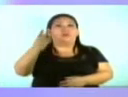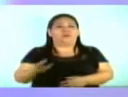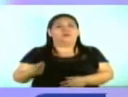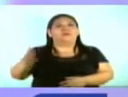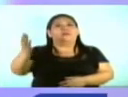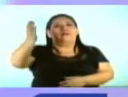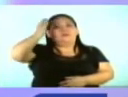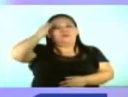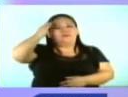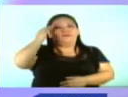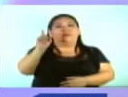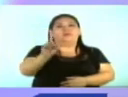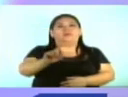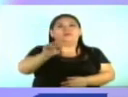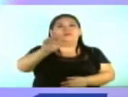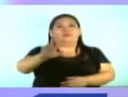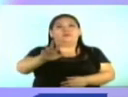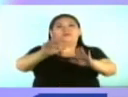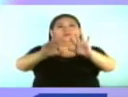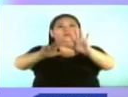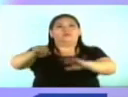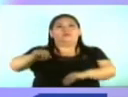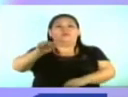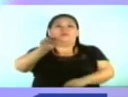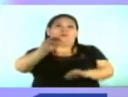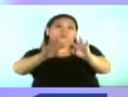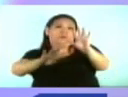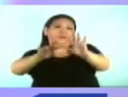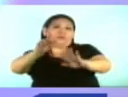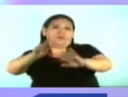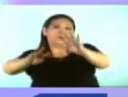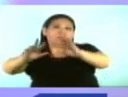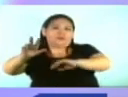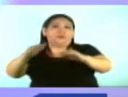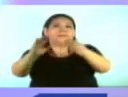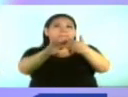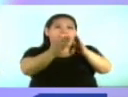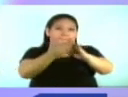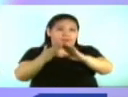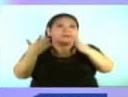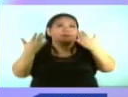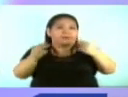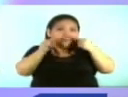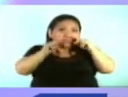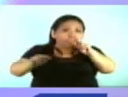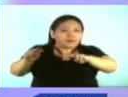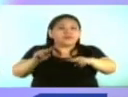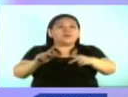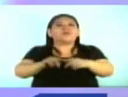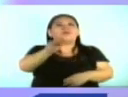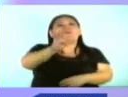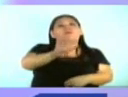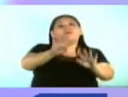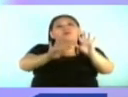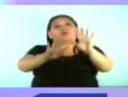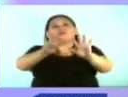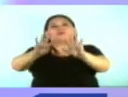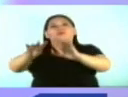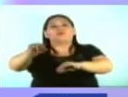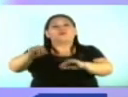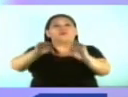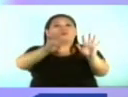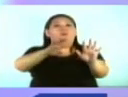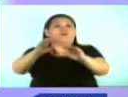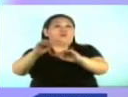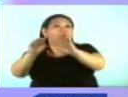conozcamos. Llevamos 138.923 viviendas visitadas, 469.692